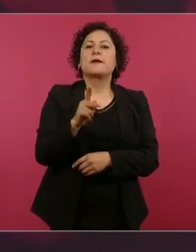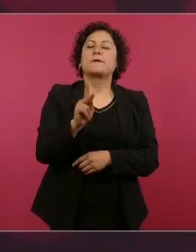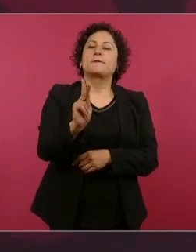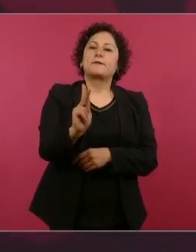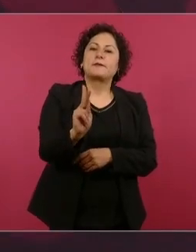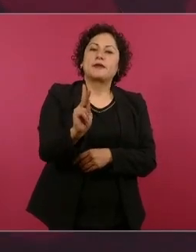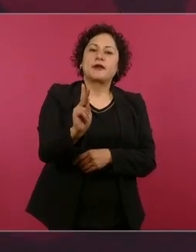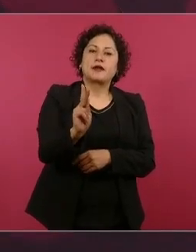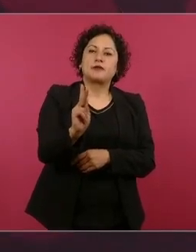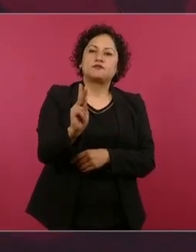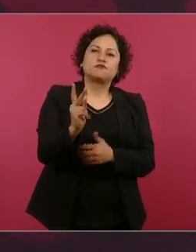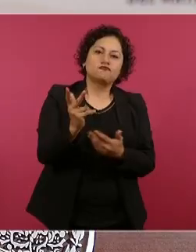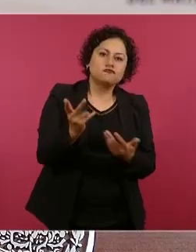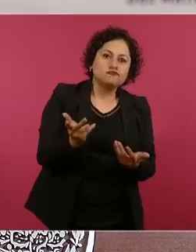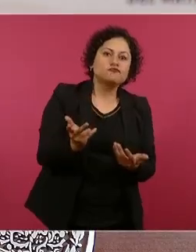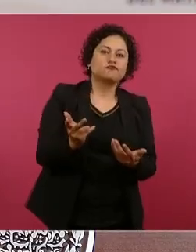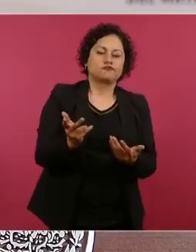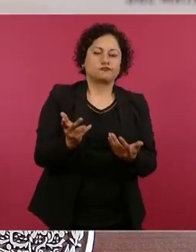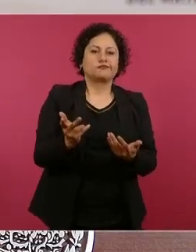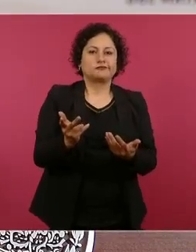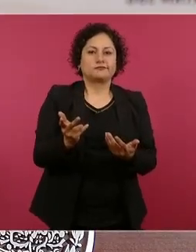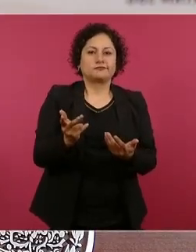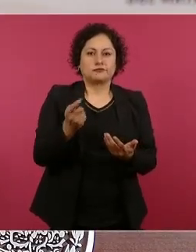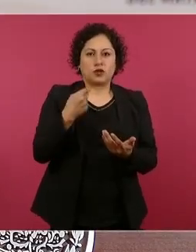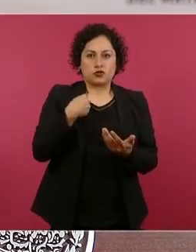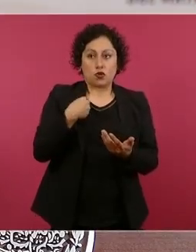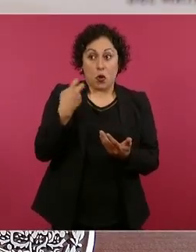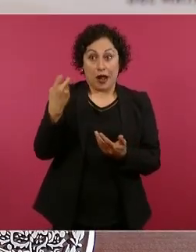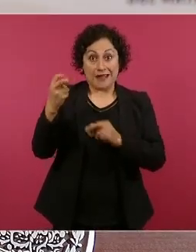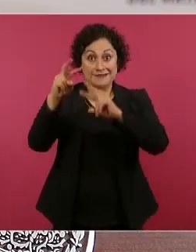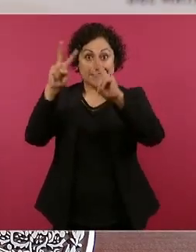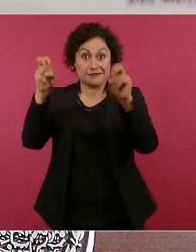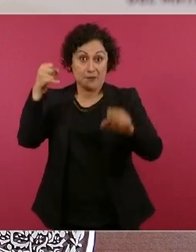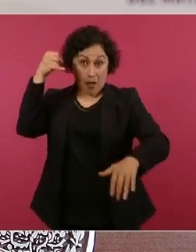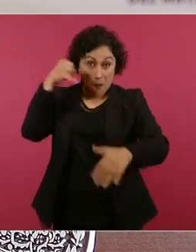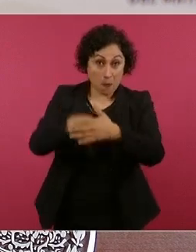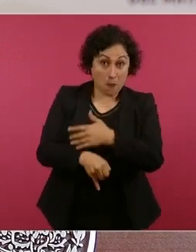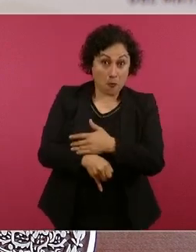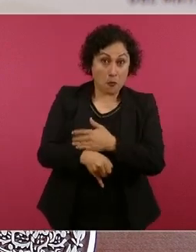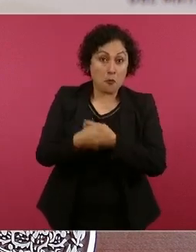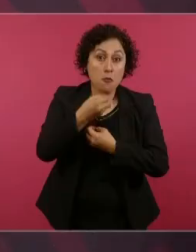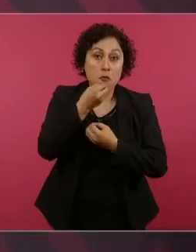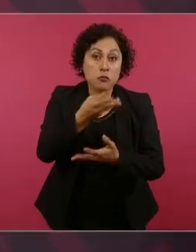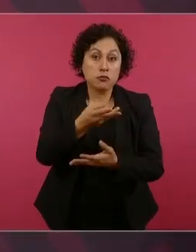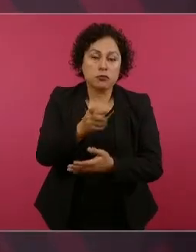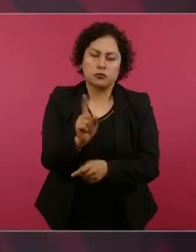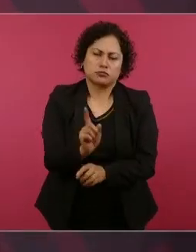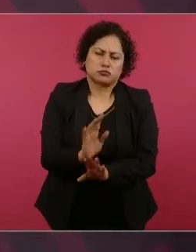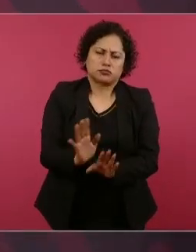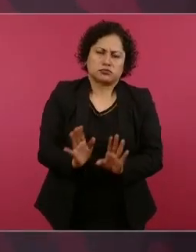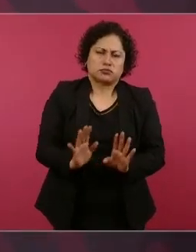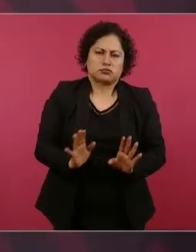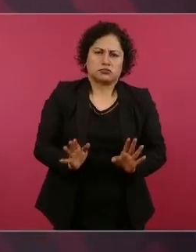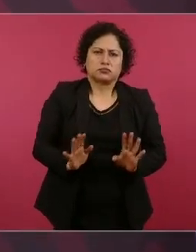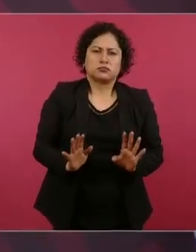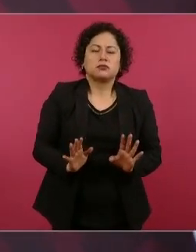ahondar en el asunto, sino nada más